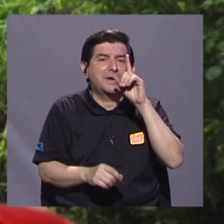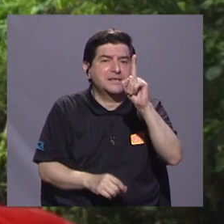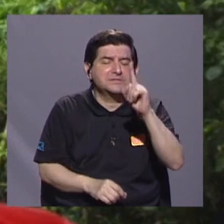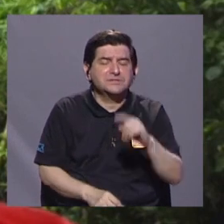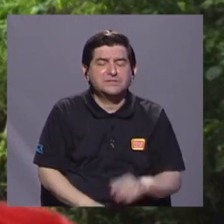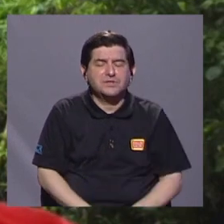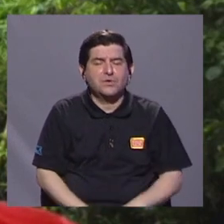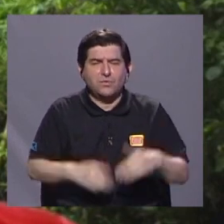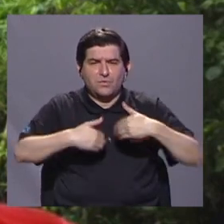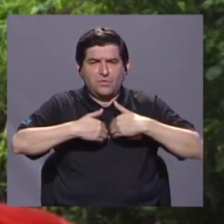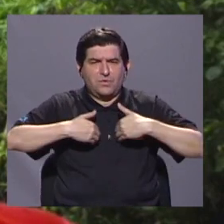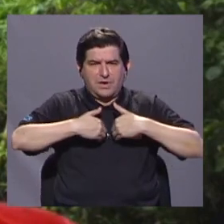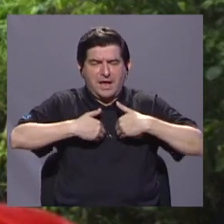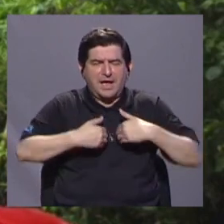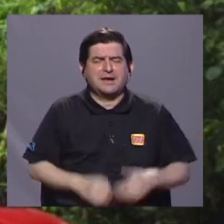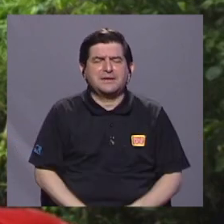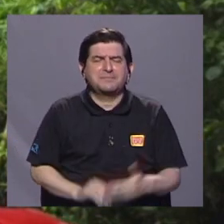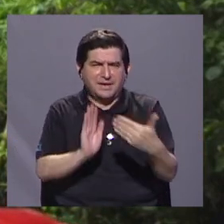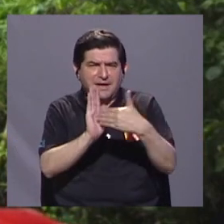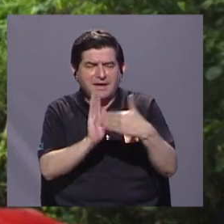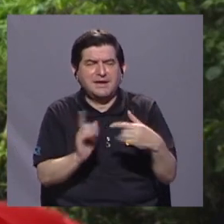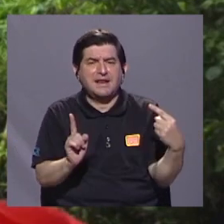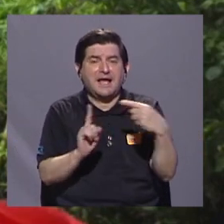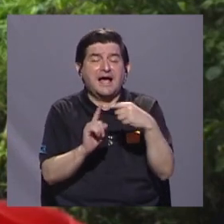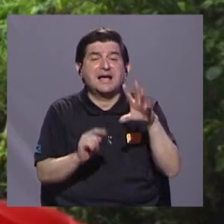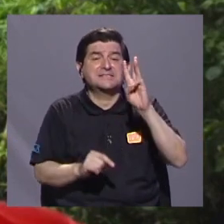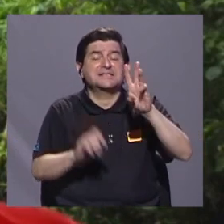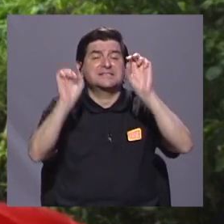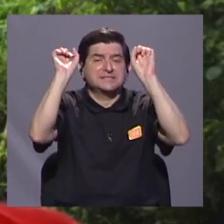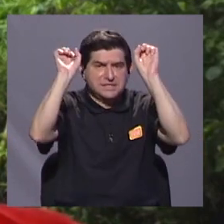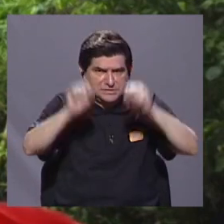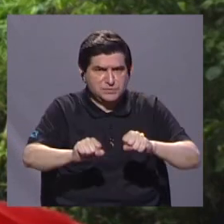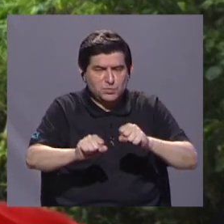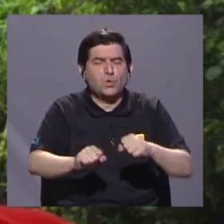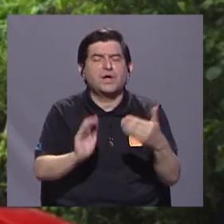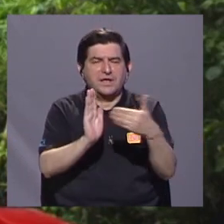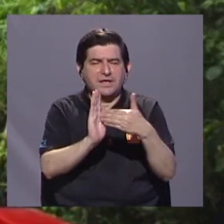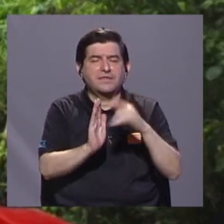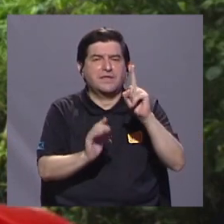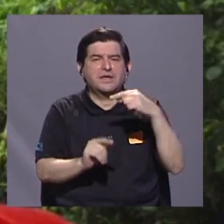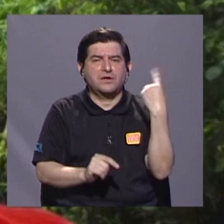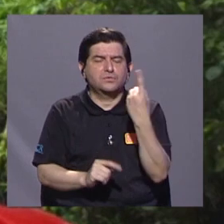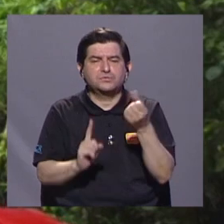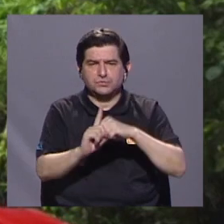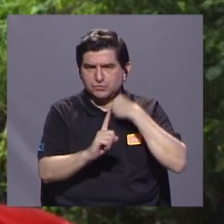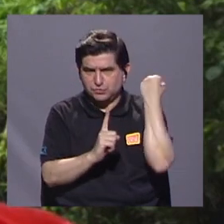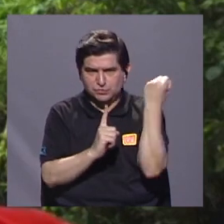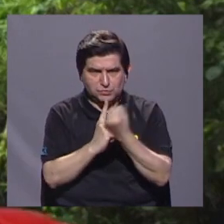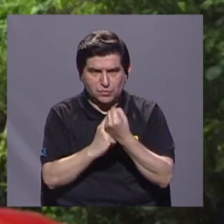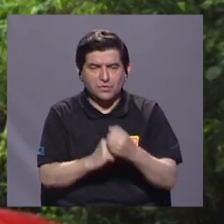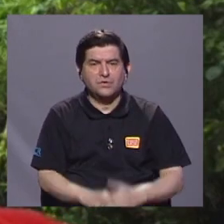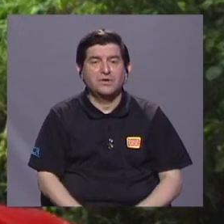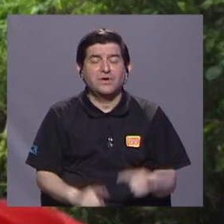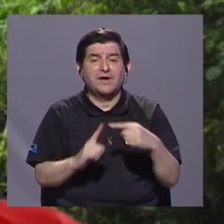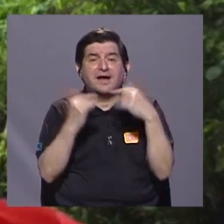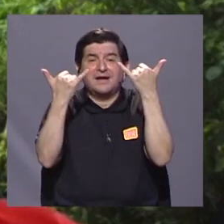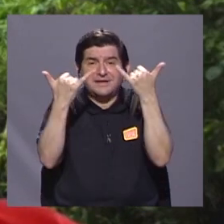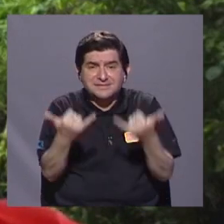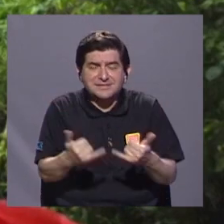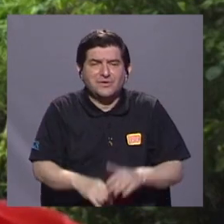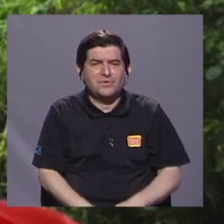electrocutado. Podemos inclusive a veces encontrar hasta seis individuos electrocutados en un solo accidente. Y tenemos a la fecha